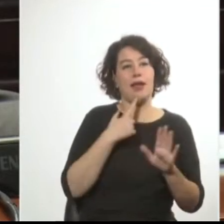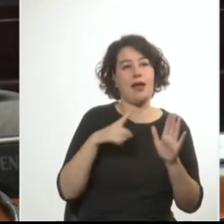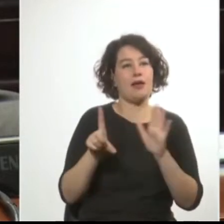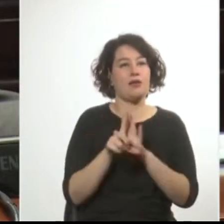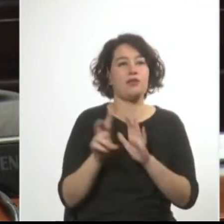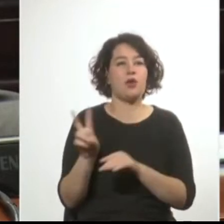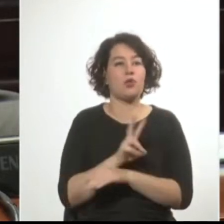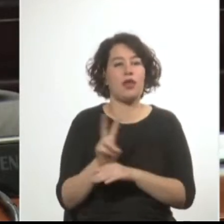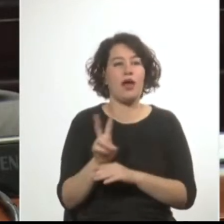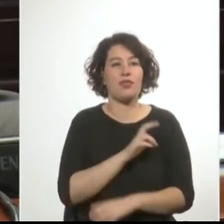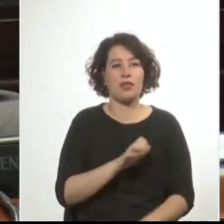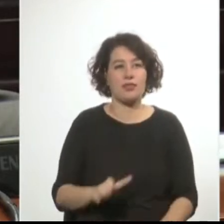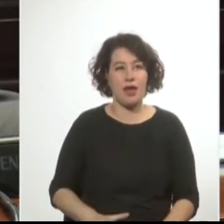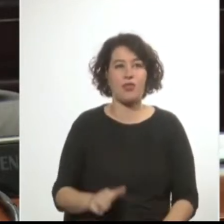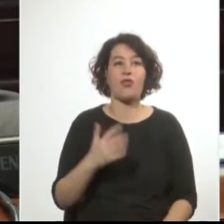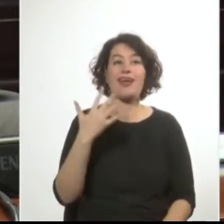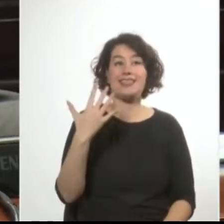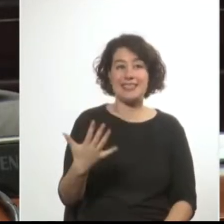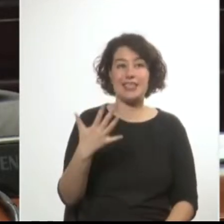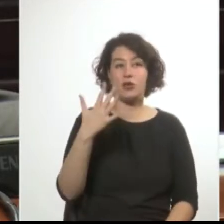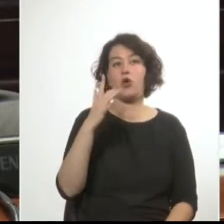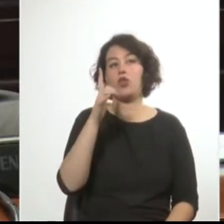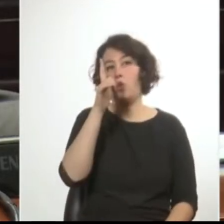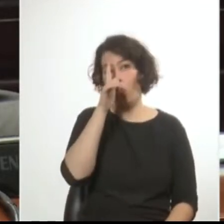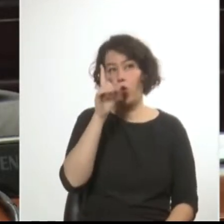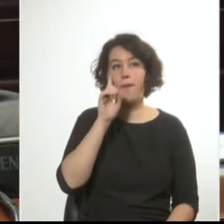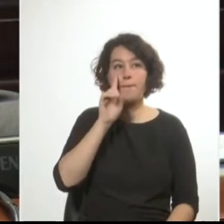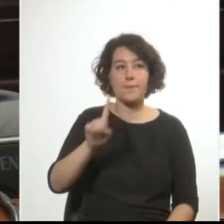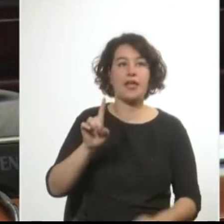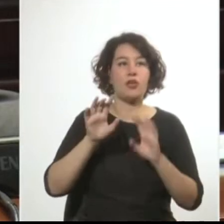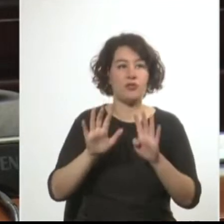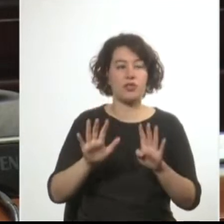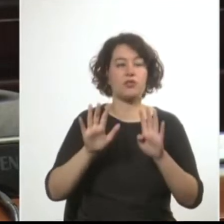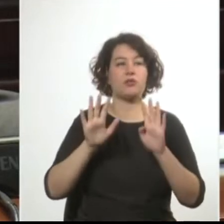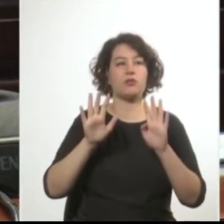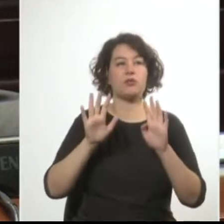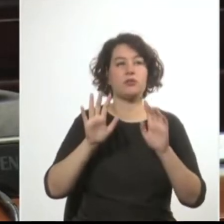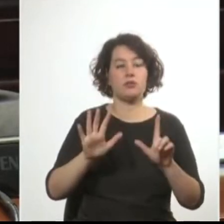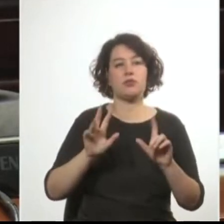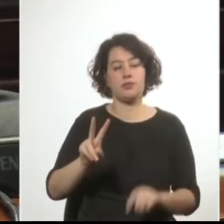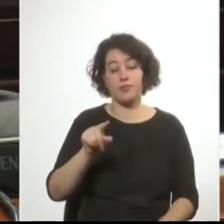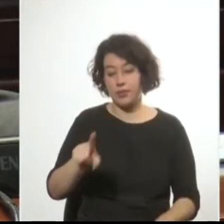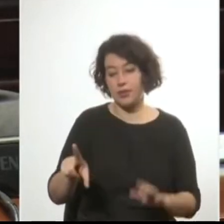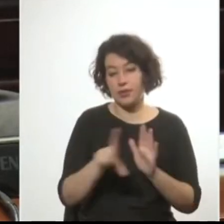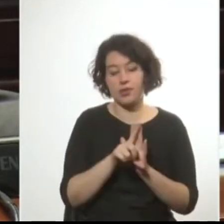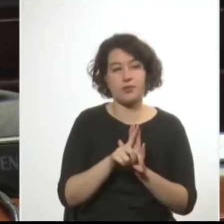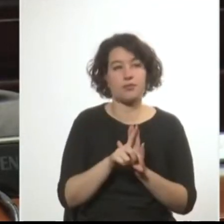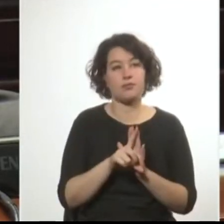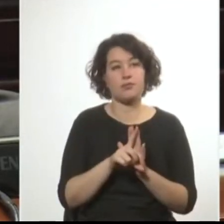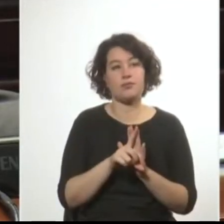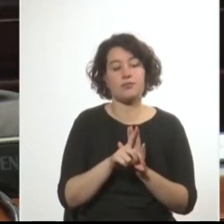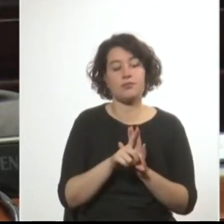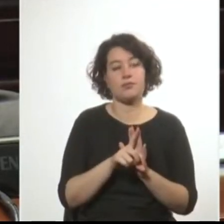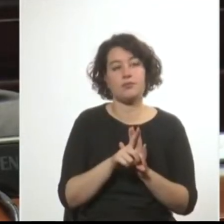seguridad del Estado a partir del 5 de julio de 1972. Esta ley es